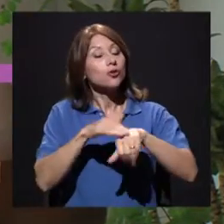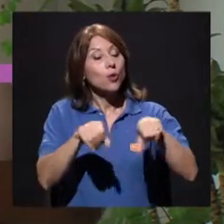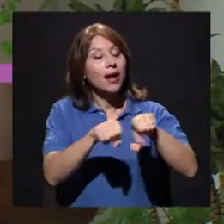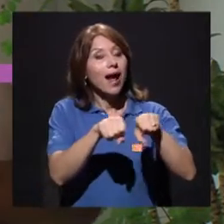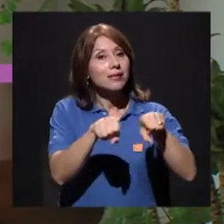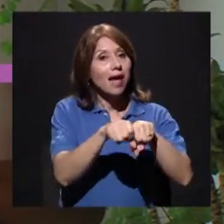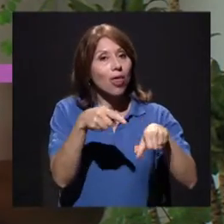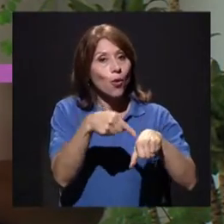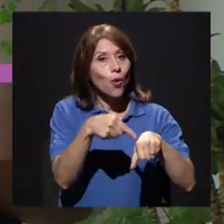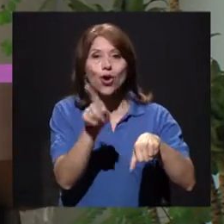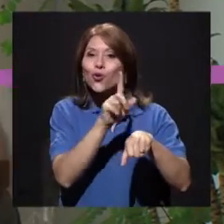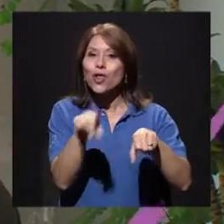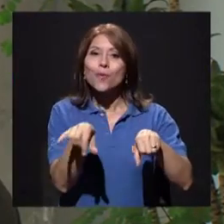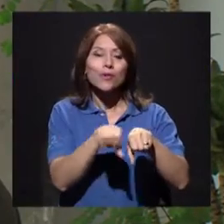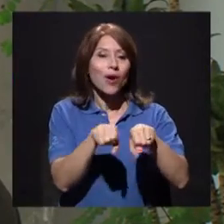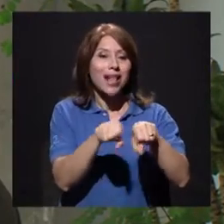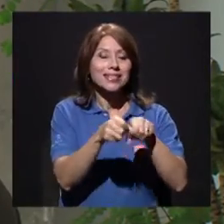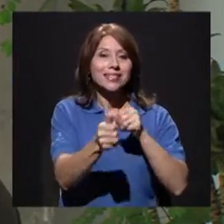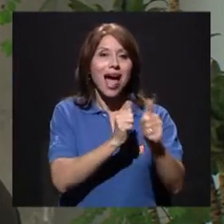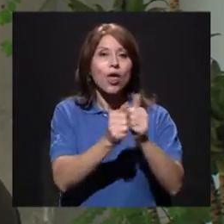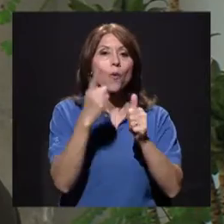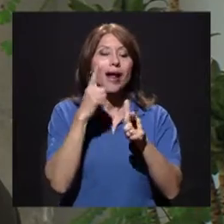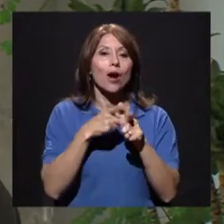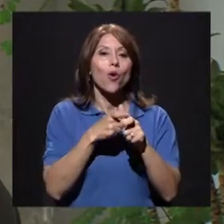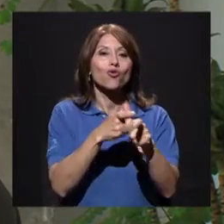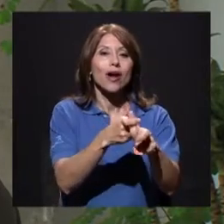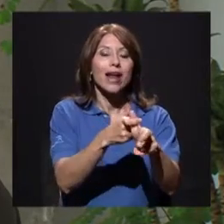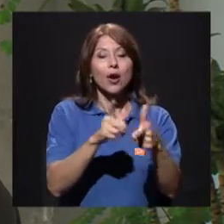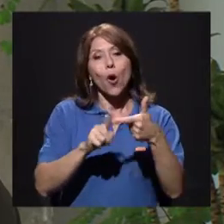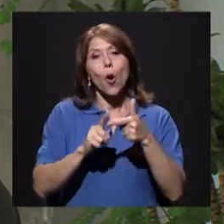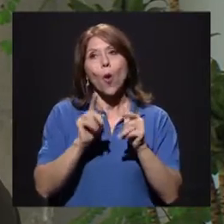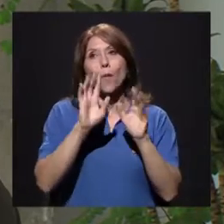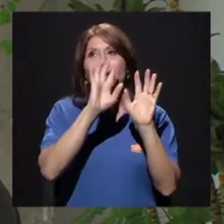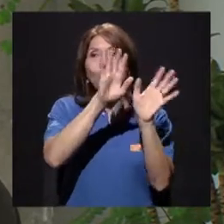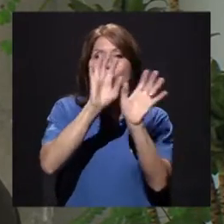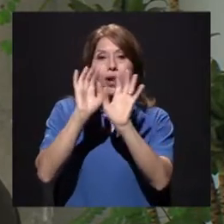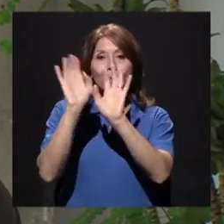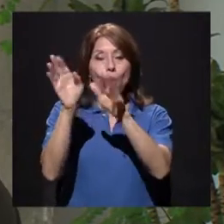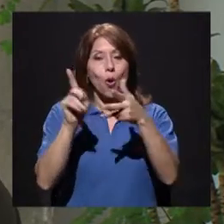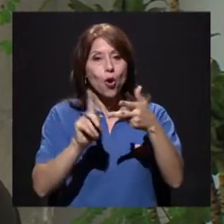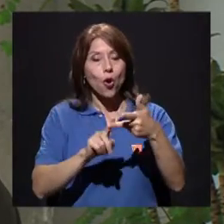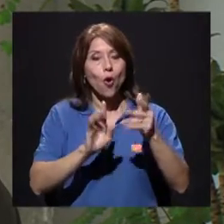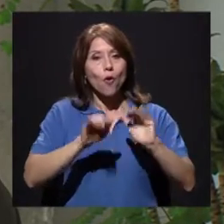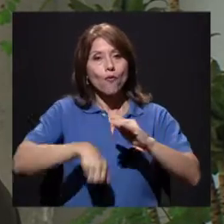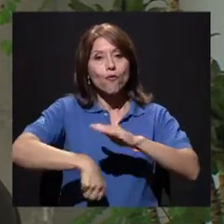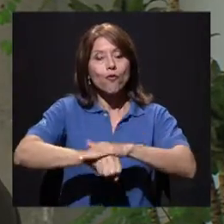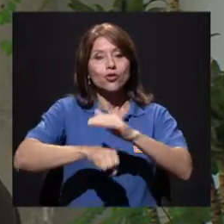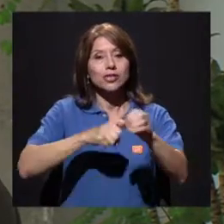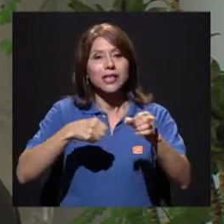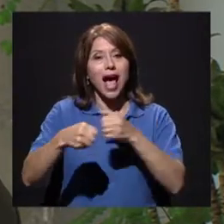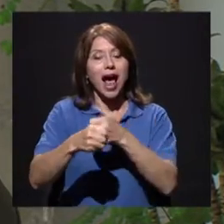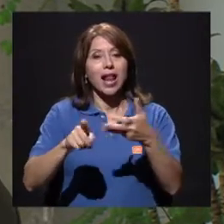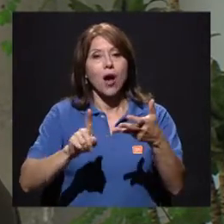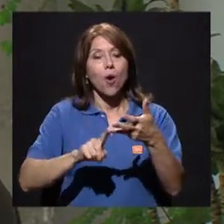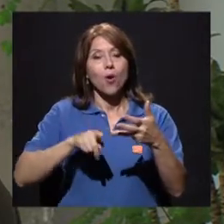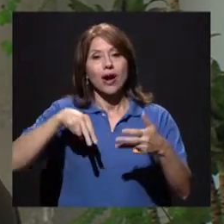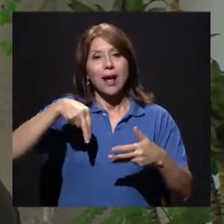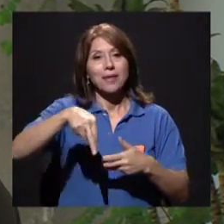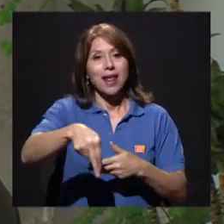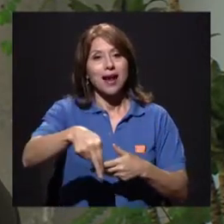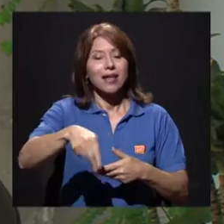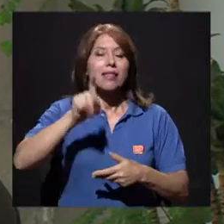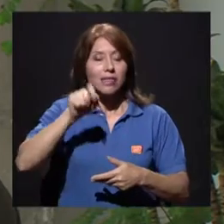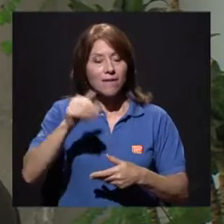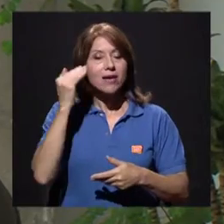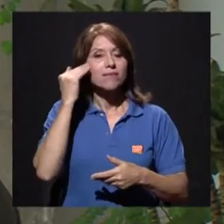que para voleibol o que para futsal o para caminar. Entonces, tenemos que asesorarnos muy bien. Yo creo que hay que hacer la